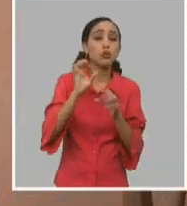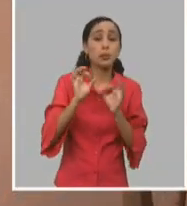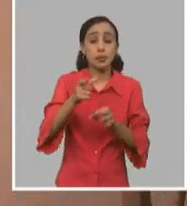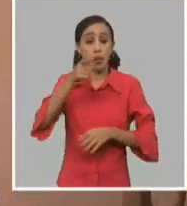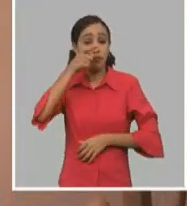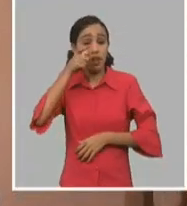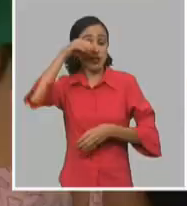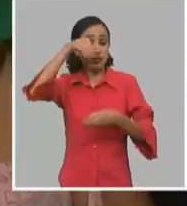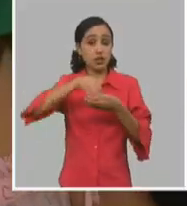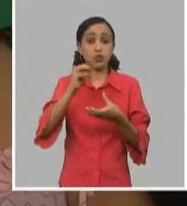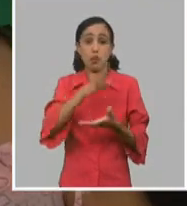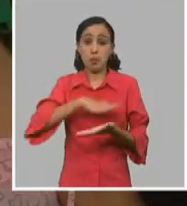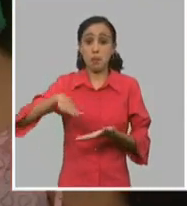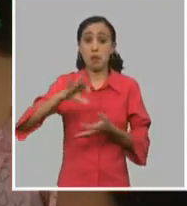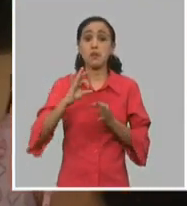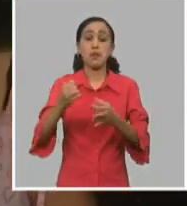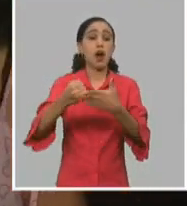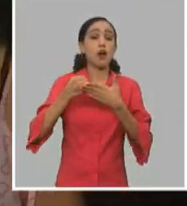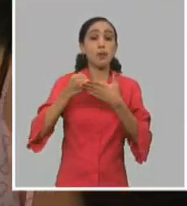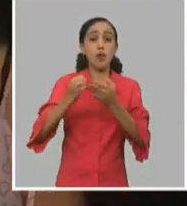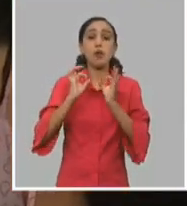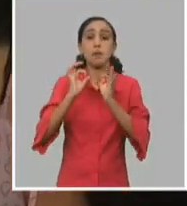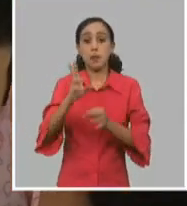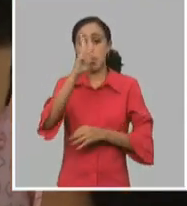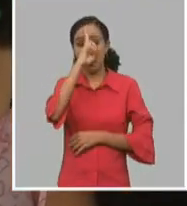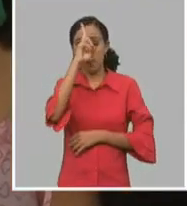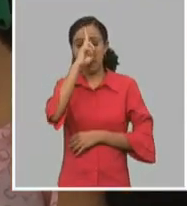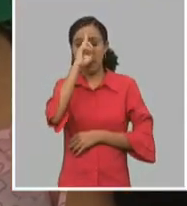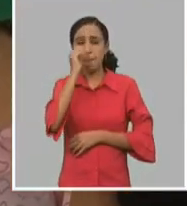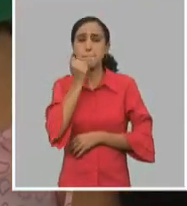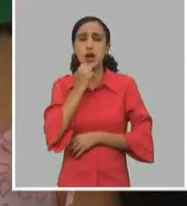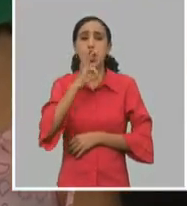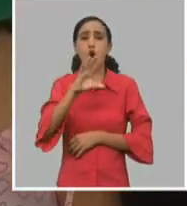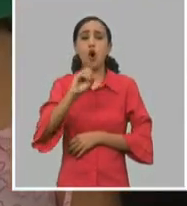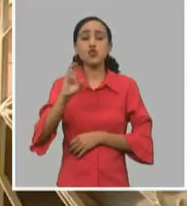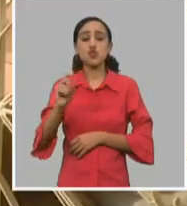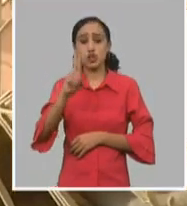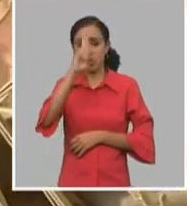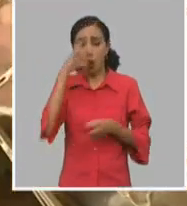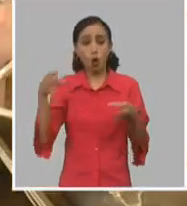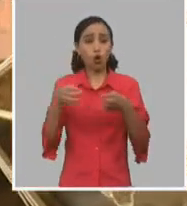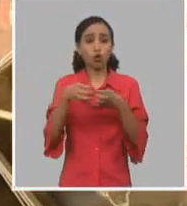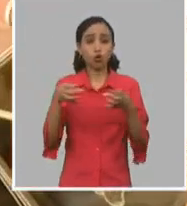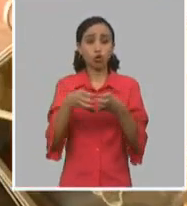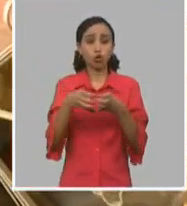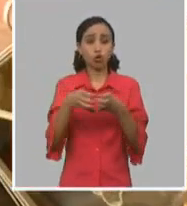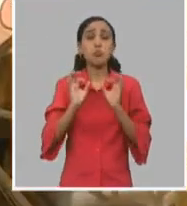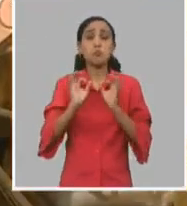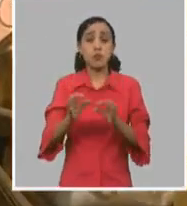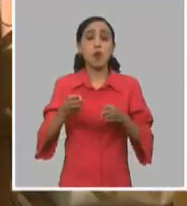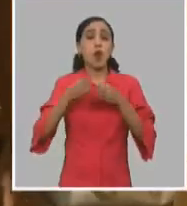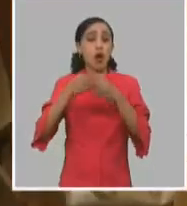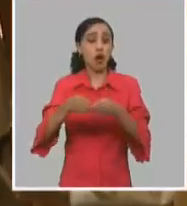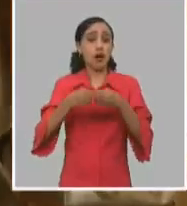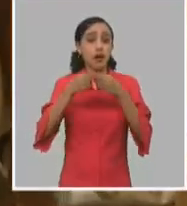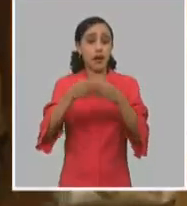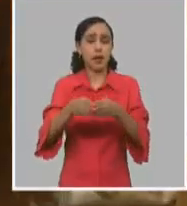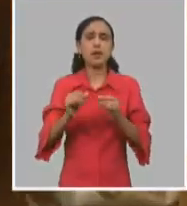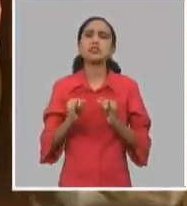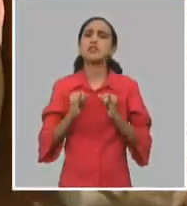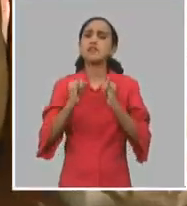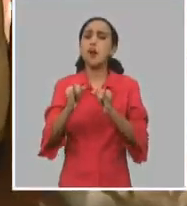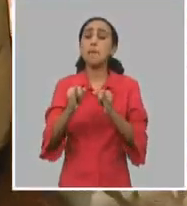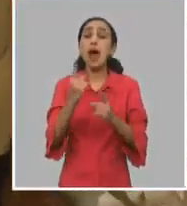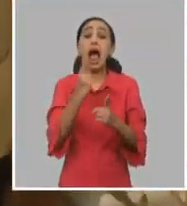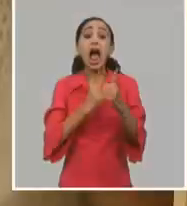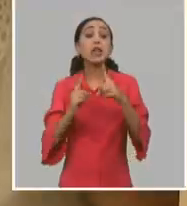El trabajo apoya al de los profesionales de la salud en los más de 800 consultorios médicos que tiene Granma, a los cuales se informa en